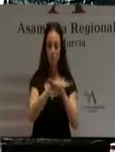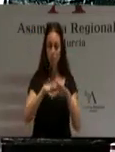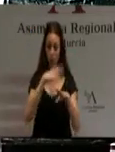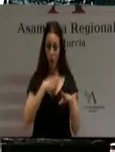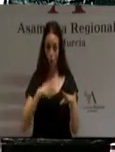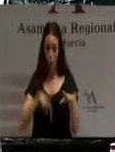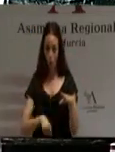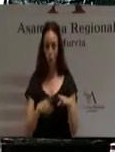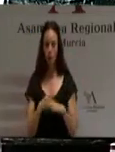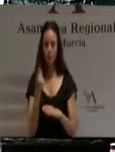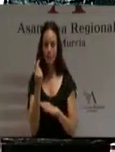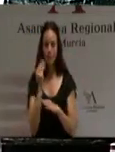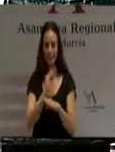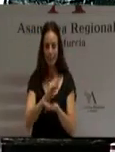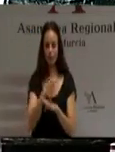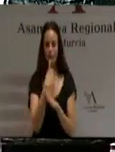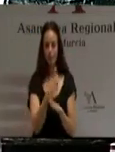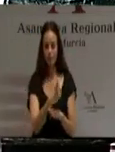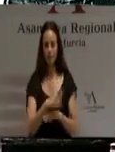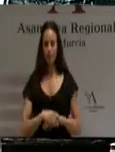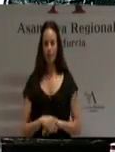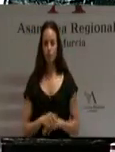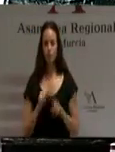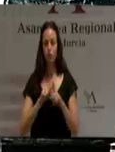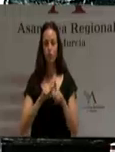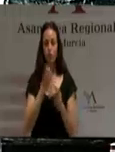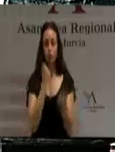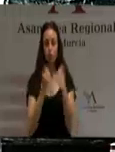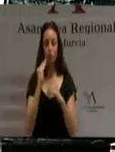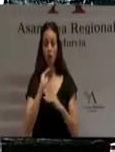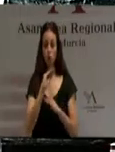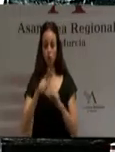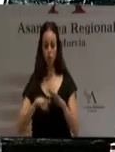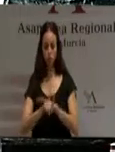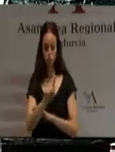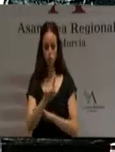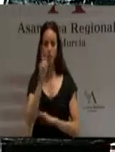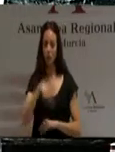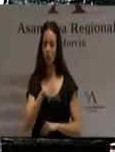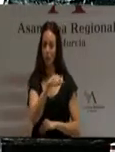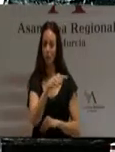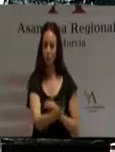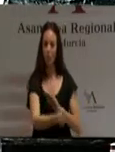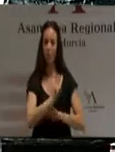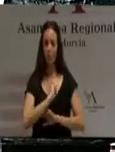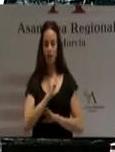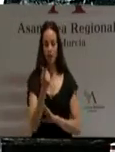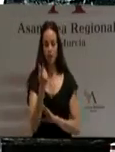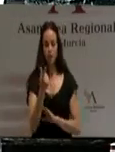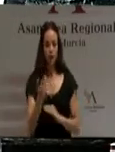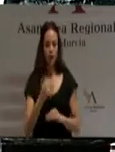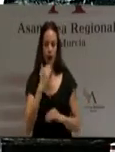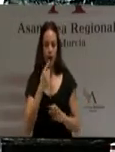el crédito accesible que contribuya a reactivar su economía. También ellos tienen que aportar su grano de arena.